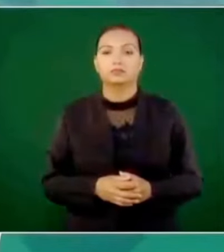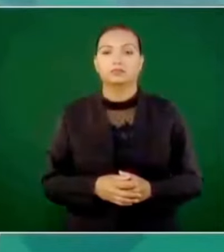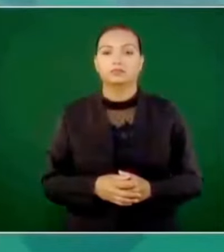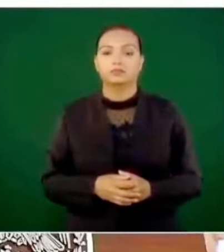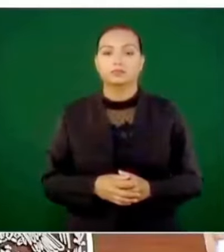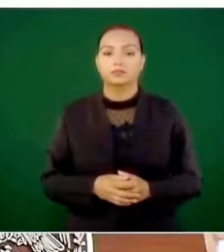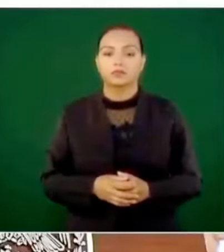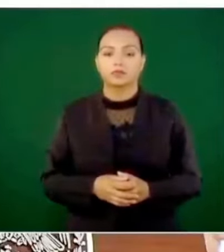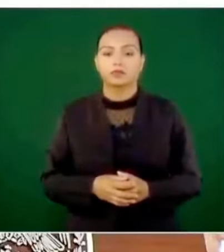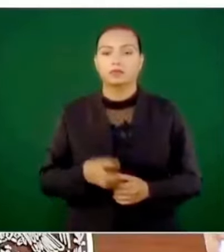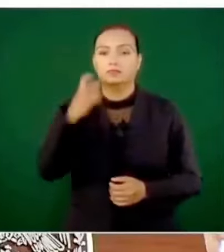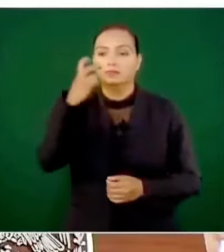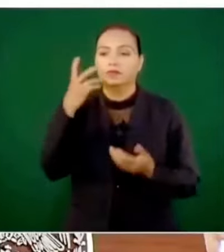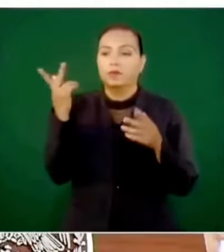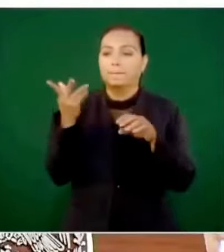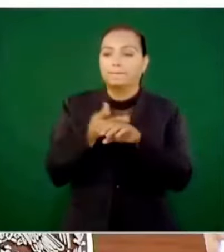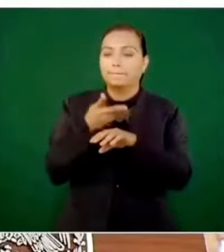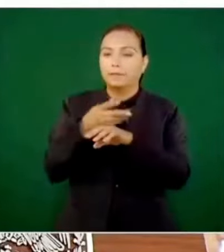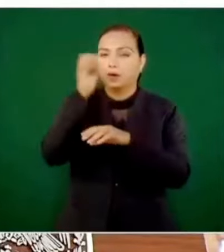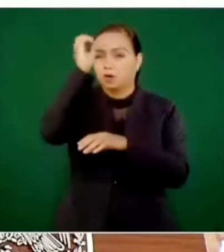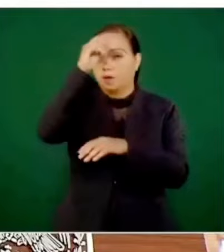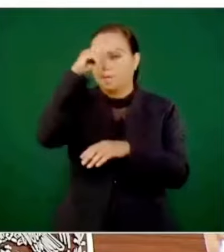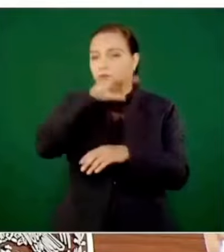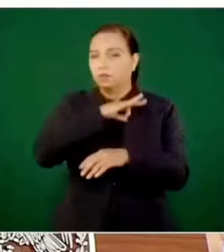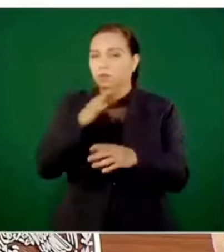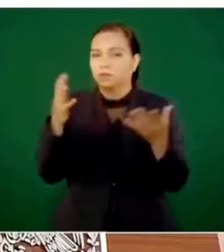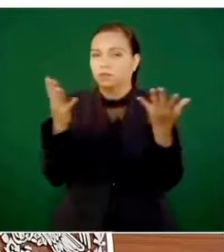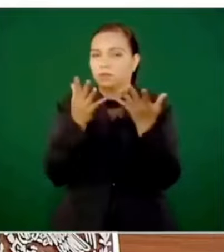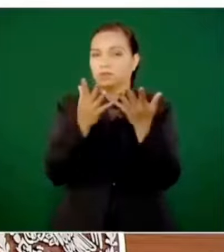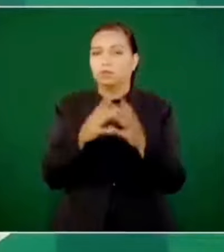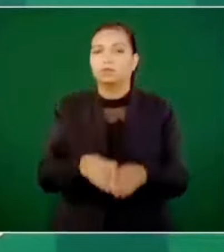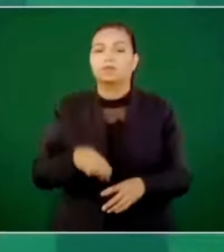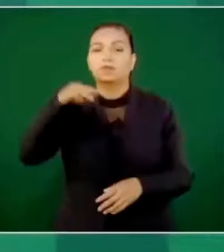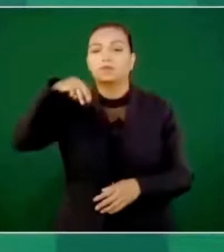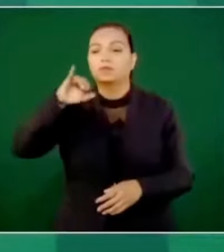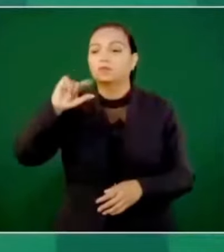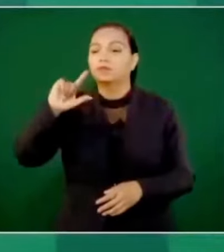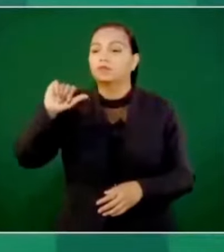Esto fue decisivo para consumar el milagro